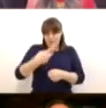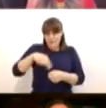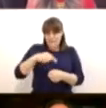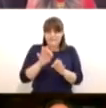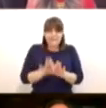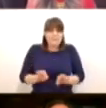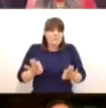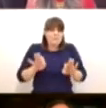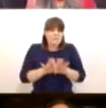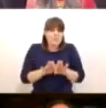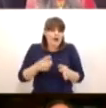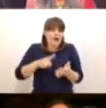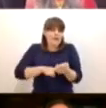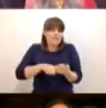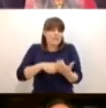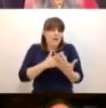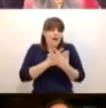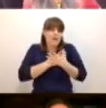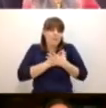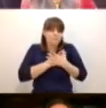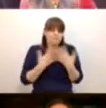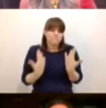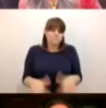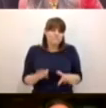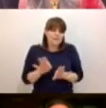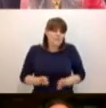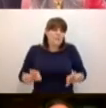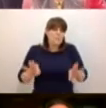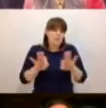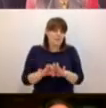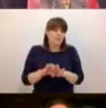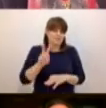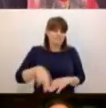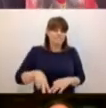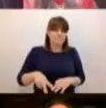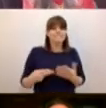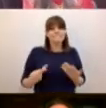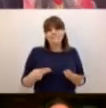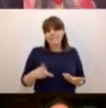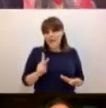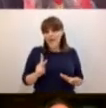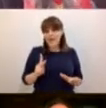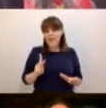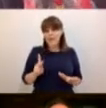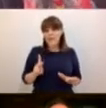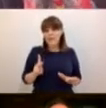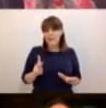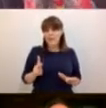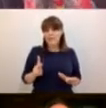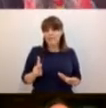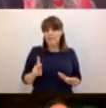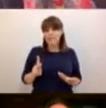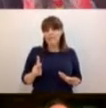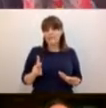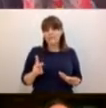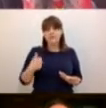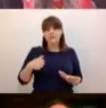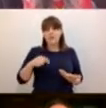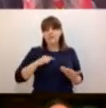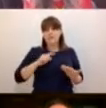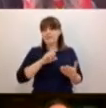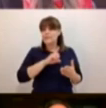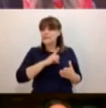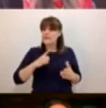afectiva que tenemos con nuestros abuelos, sin embargo, hay que cuidarlos, hay que